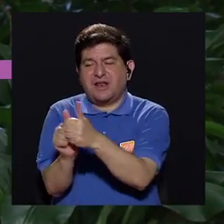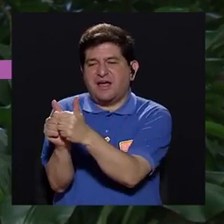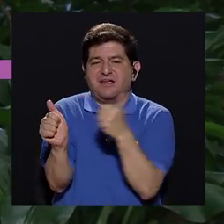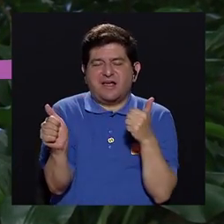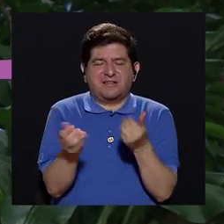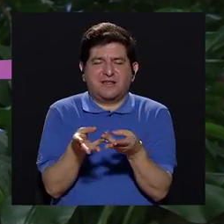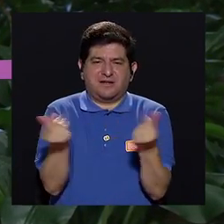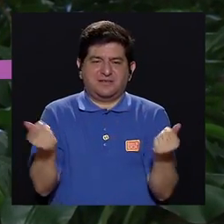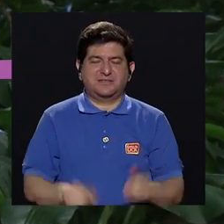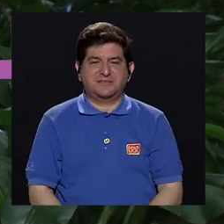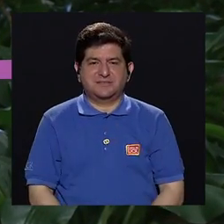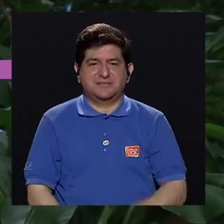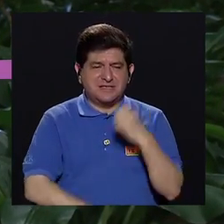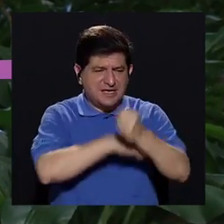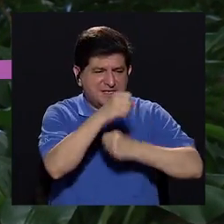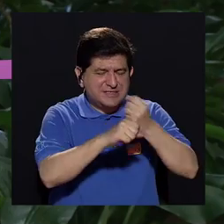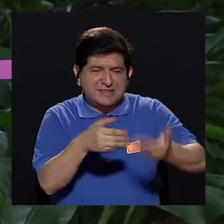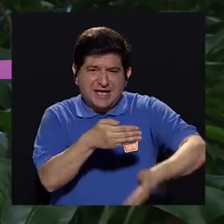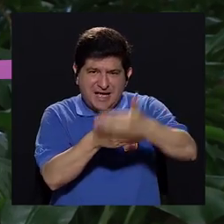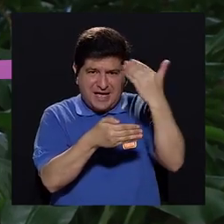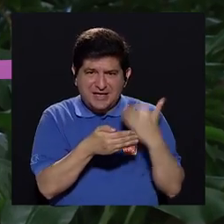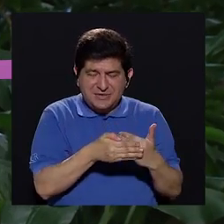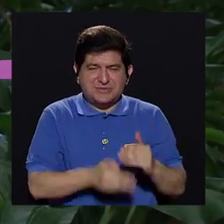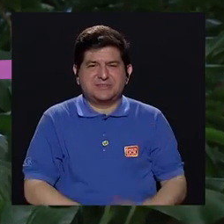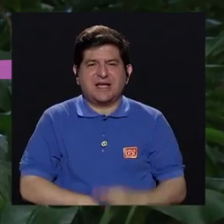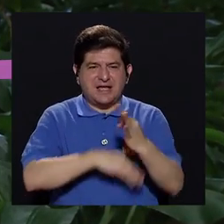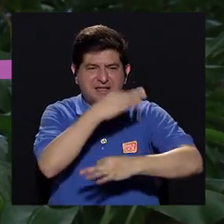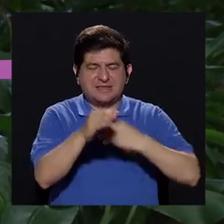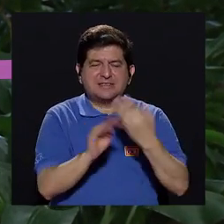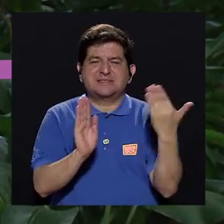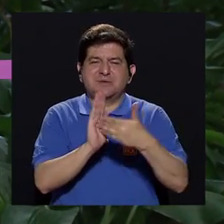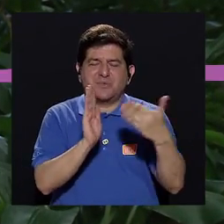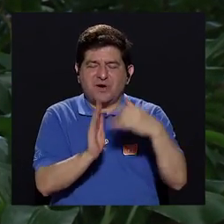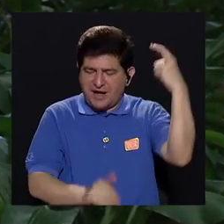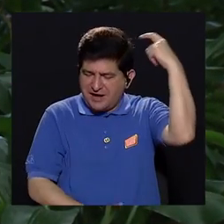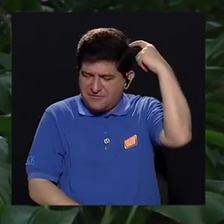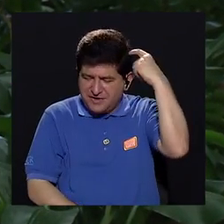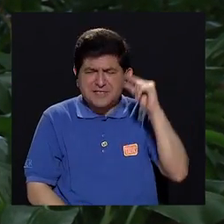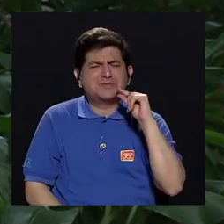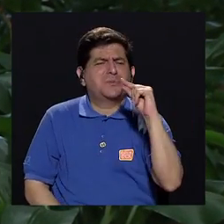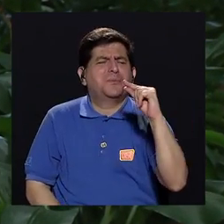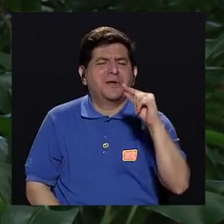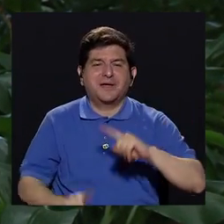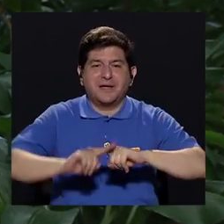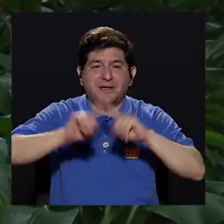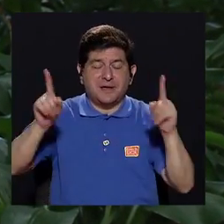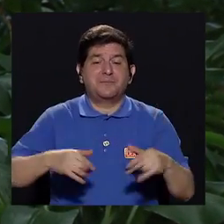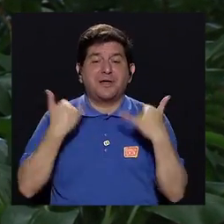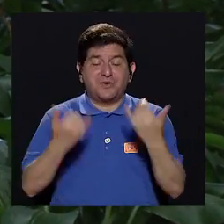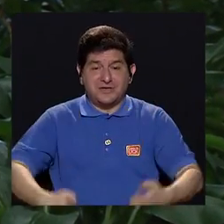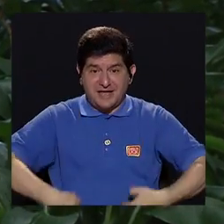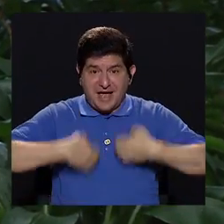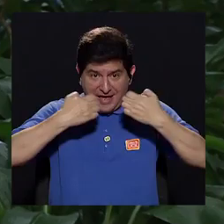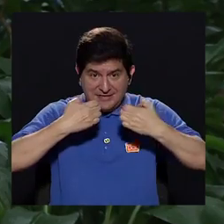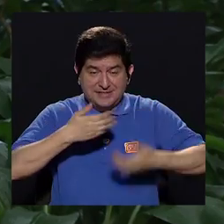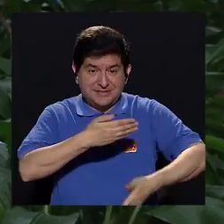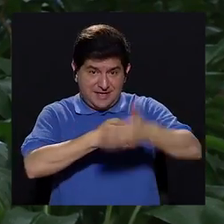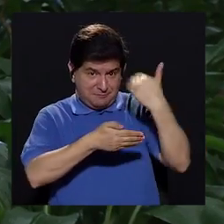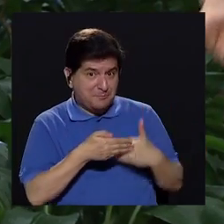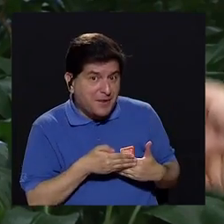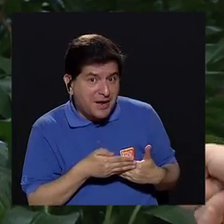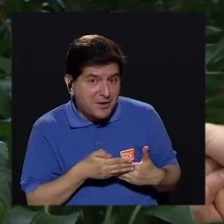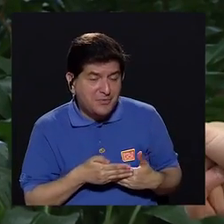atrase si hubo años atrás algún tipo de lesión cerebral que tal vez fue mínima pero que ya existía como un